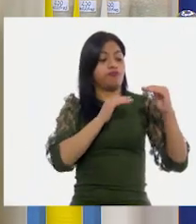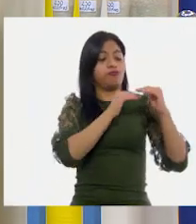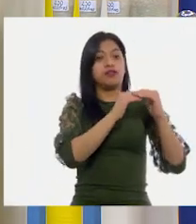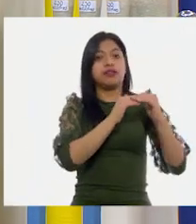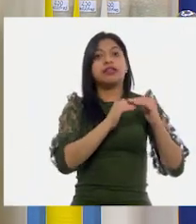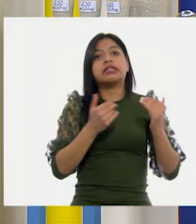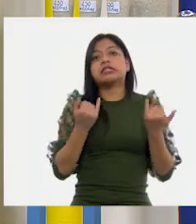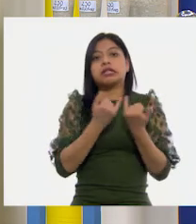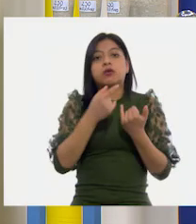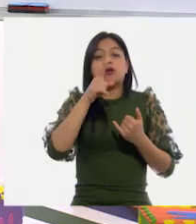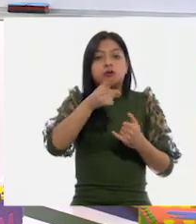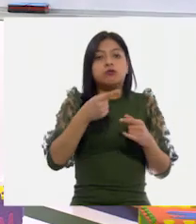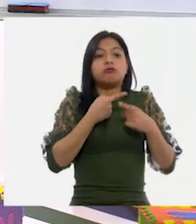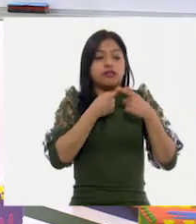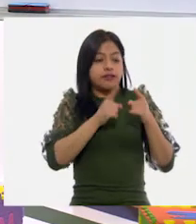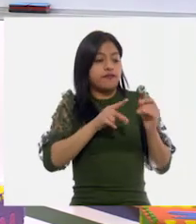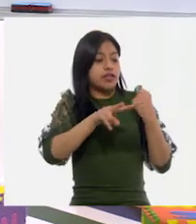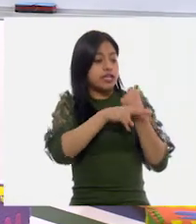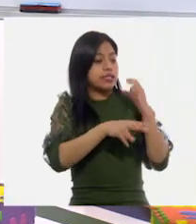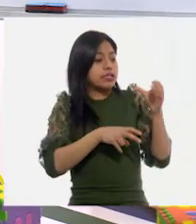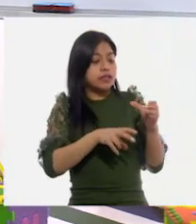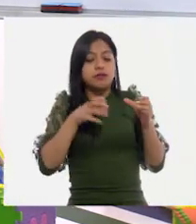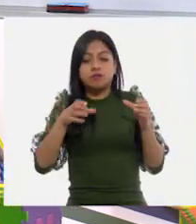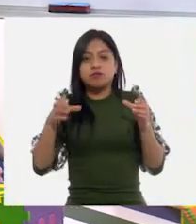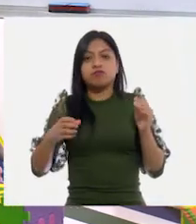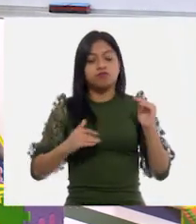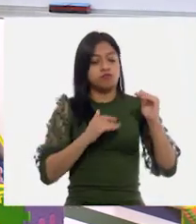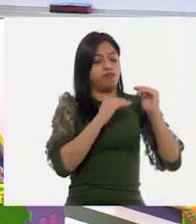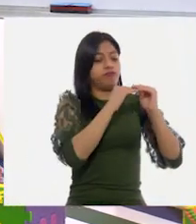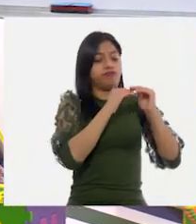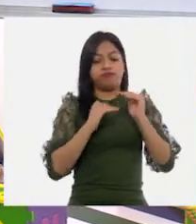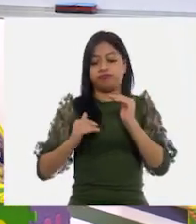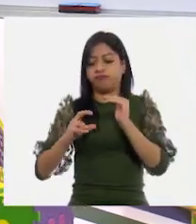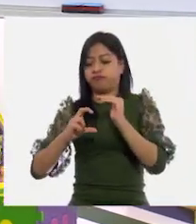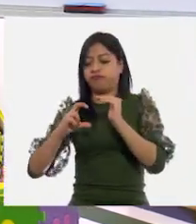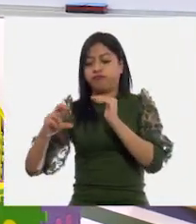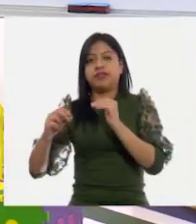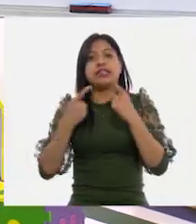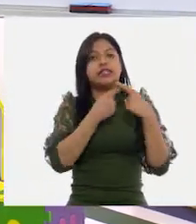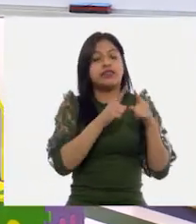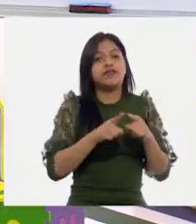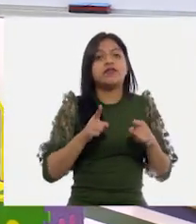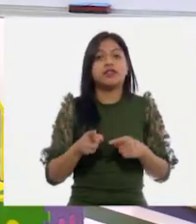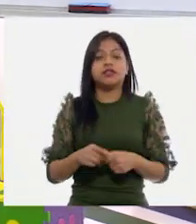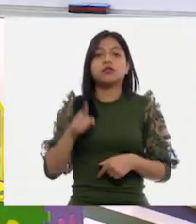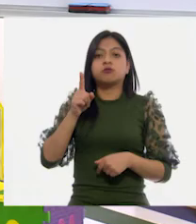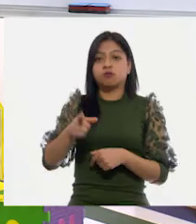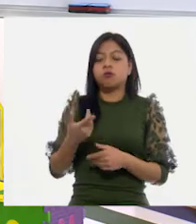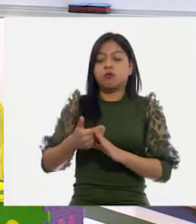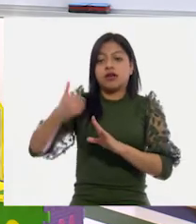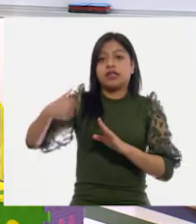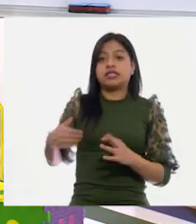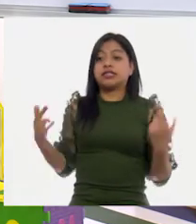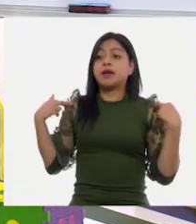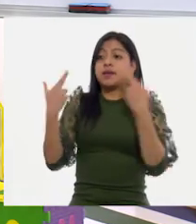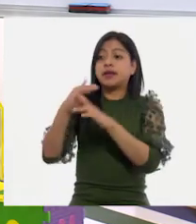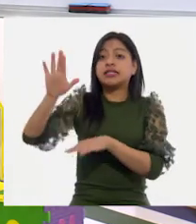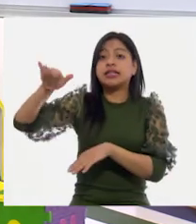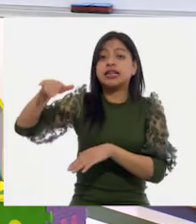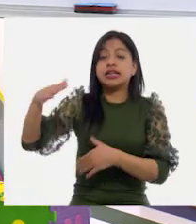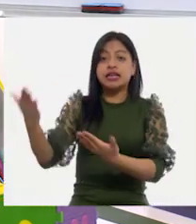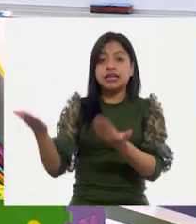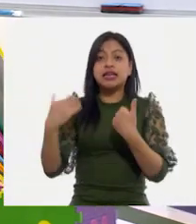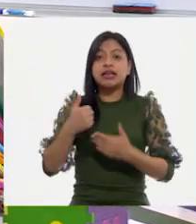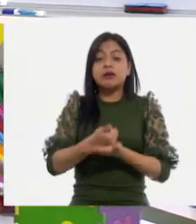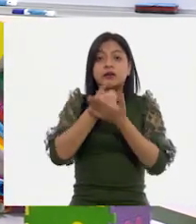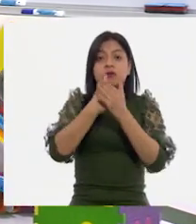poco lo mismo, ¿no, maestra Rosy? Sí, porque si hubiéramos hecho lo mismo y tú me hubieras dicho, maestra, ayúdame a llenar estos vasos, y pude